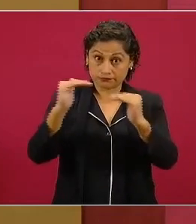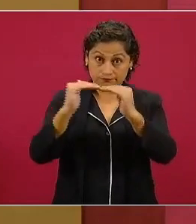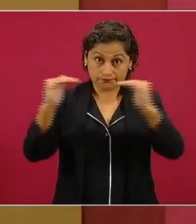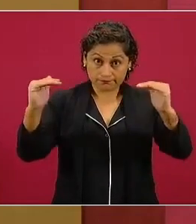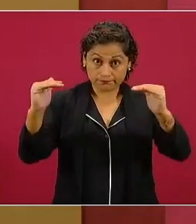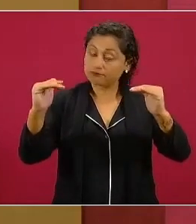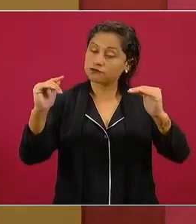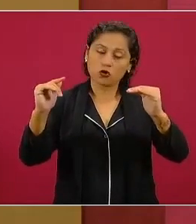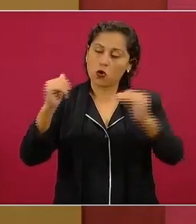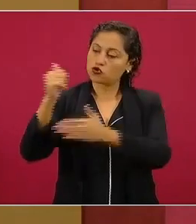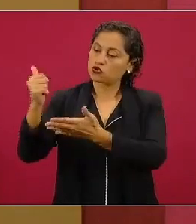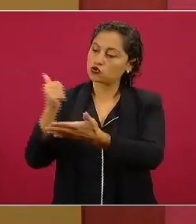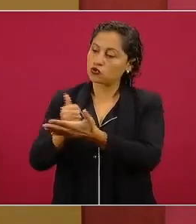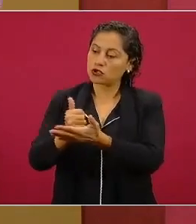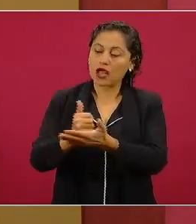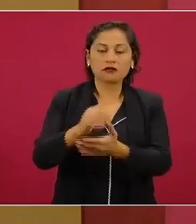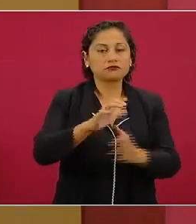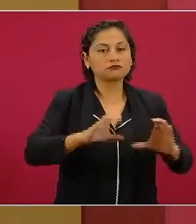desiguales.